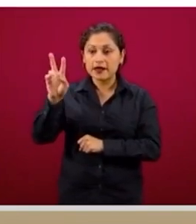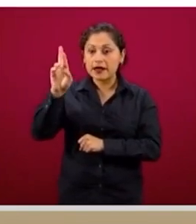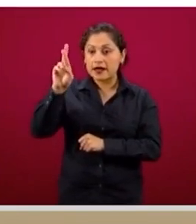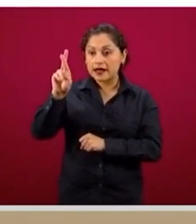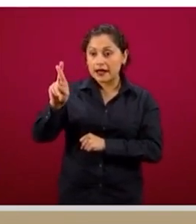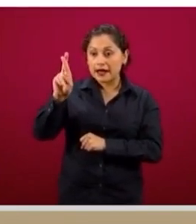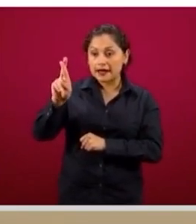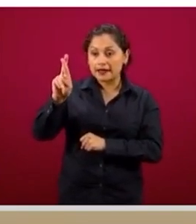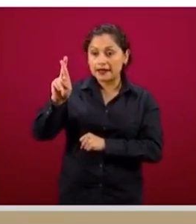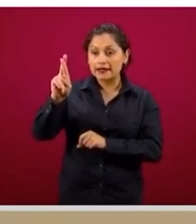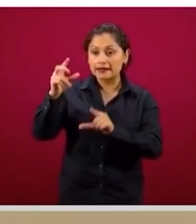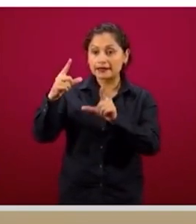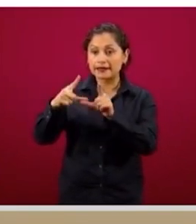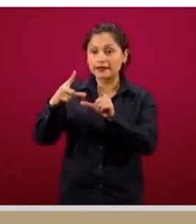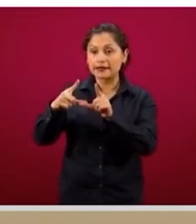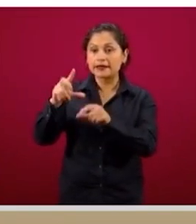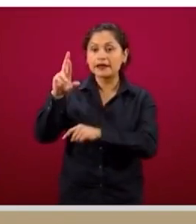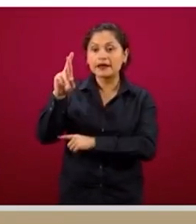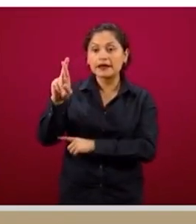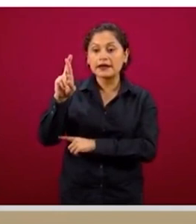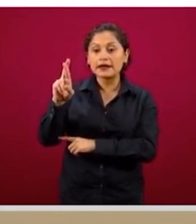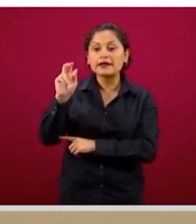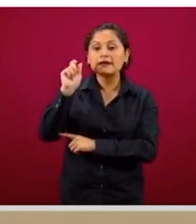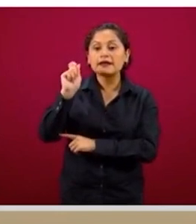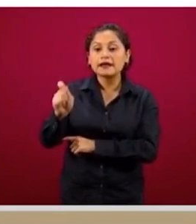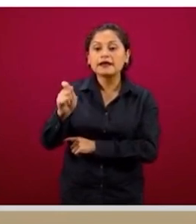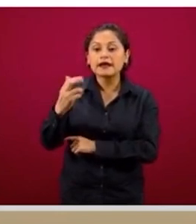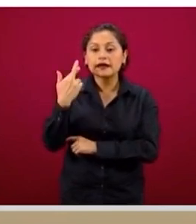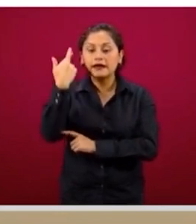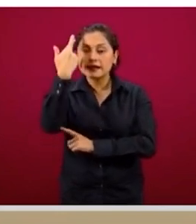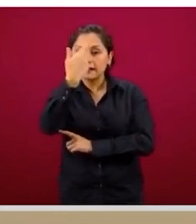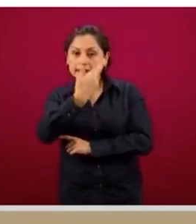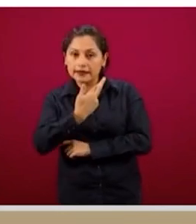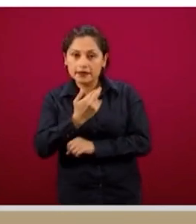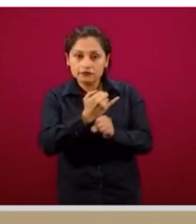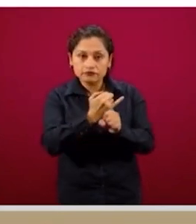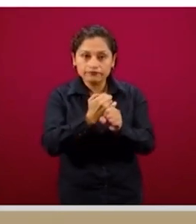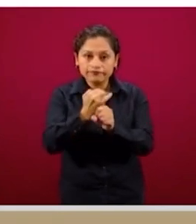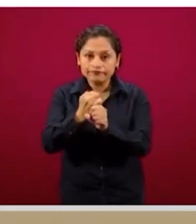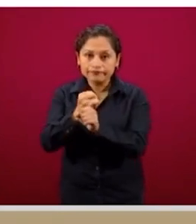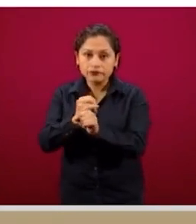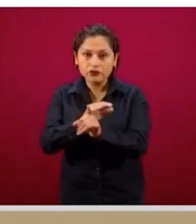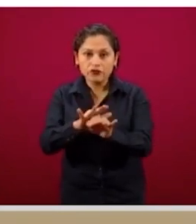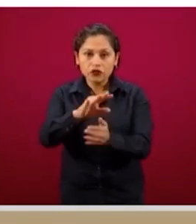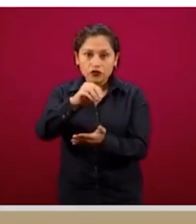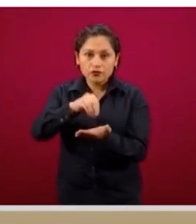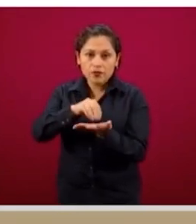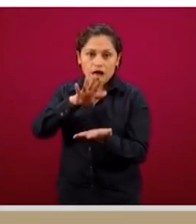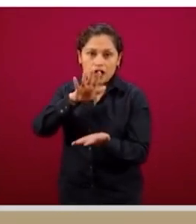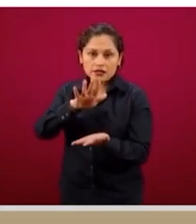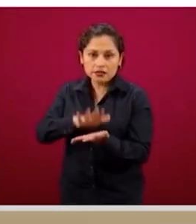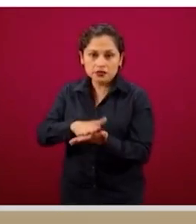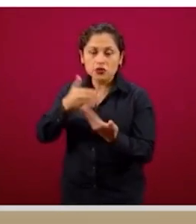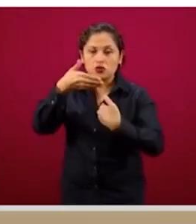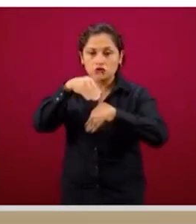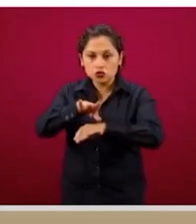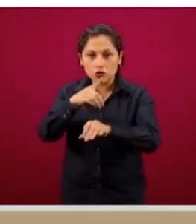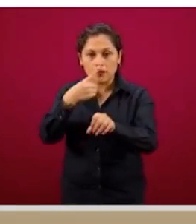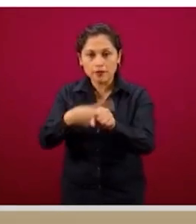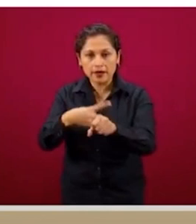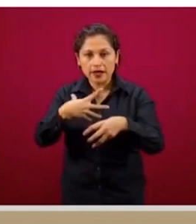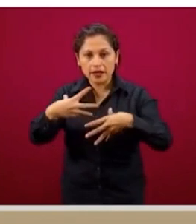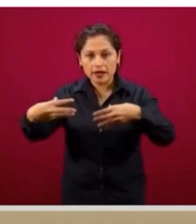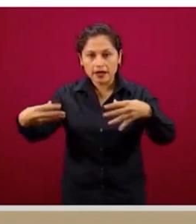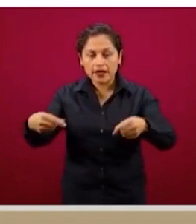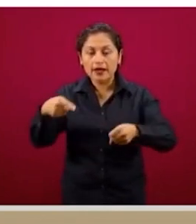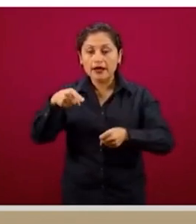que quiere decir en revisión, las estadísticas y los datos de vigilancia epidemiológica suelen quedar en un proceso de